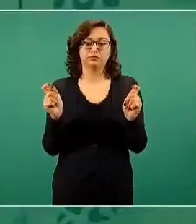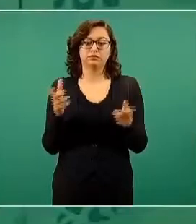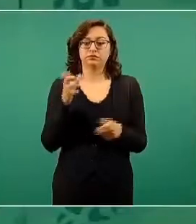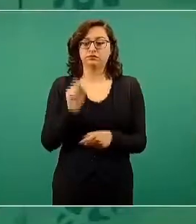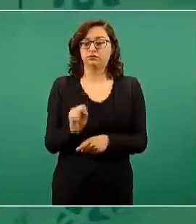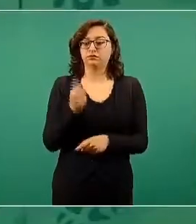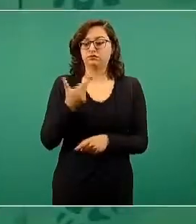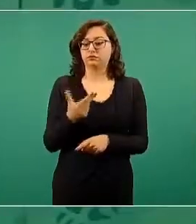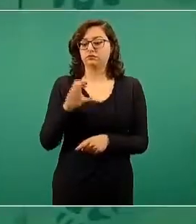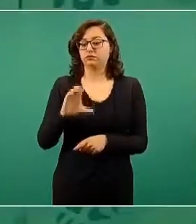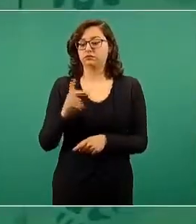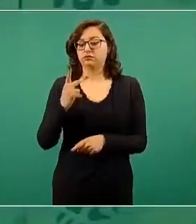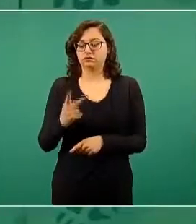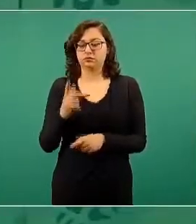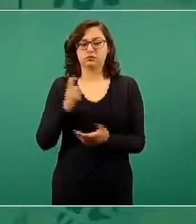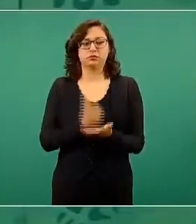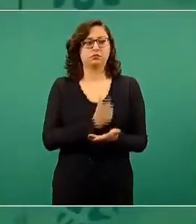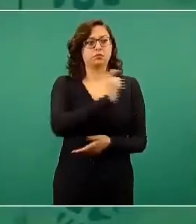Secretaría de Hacienda,